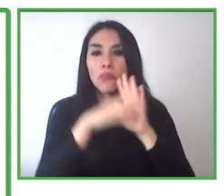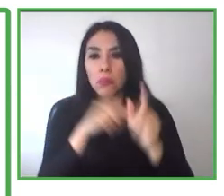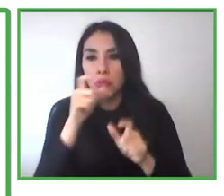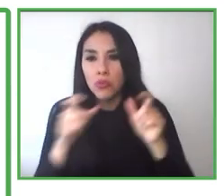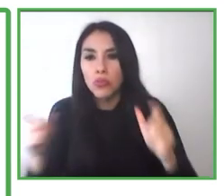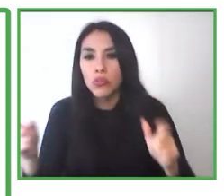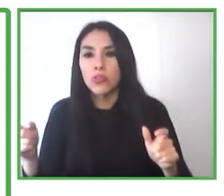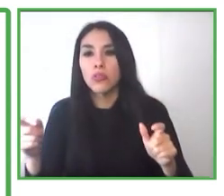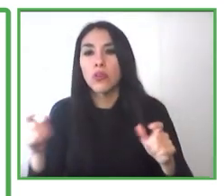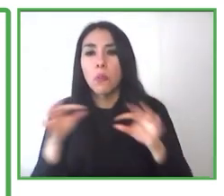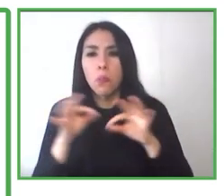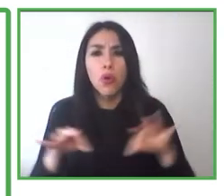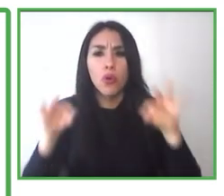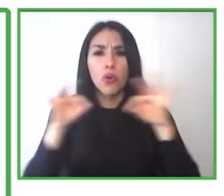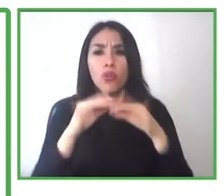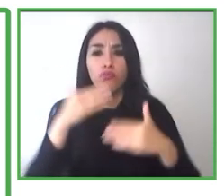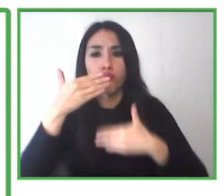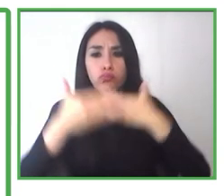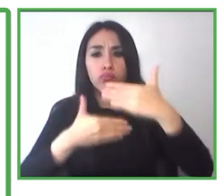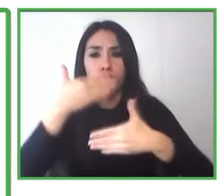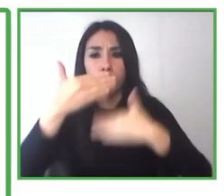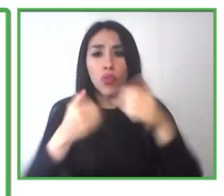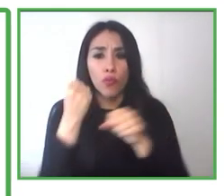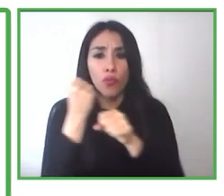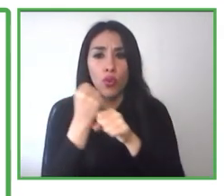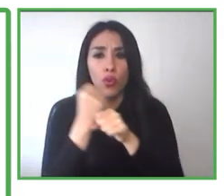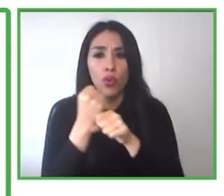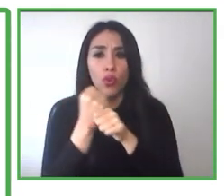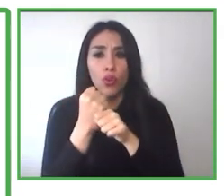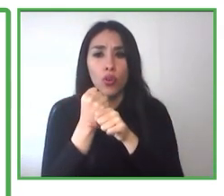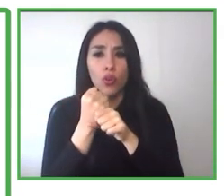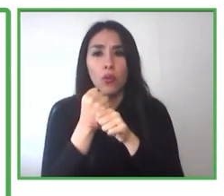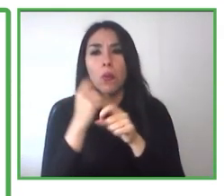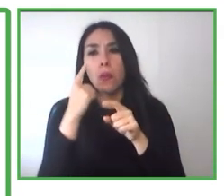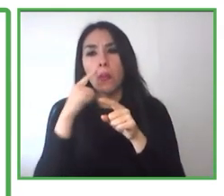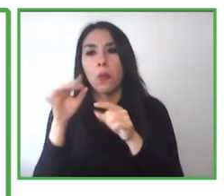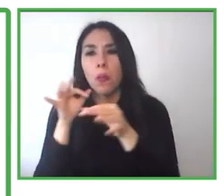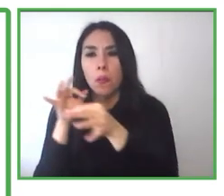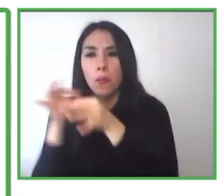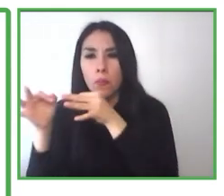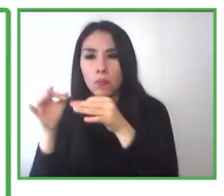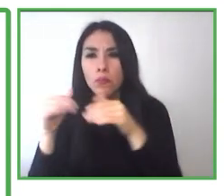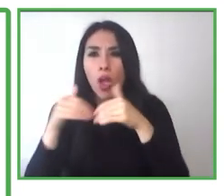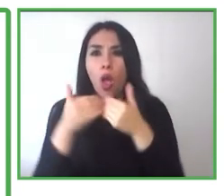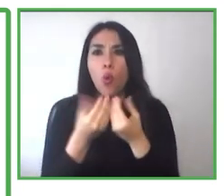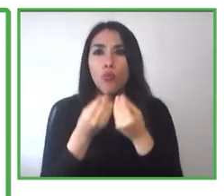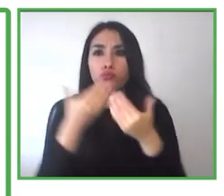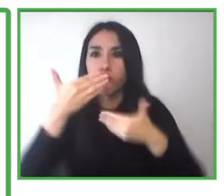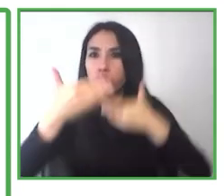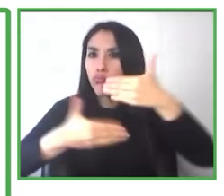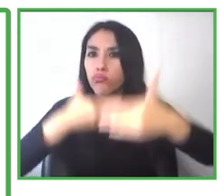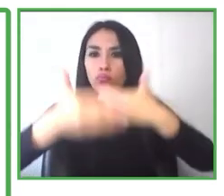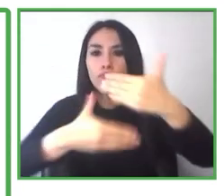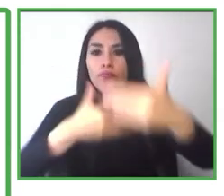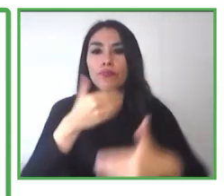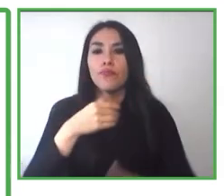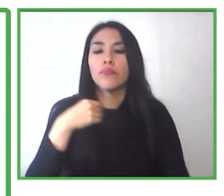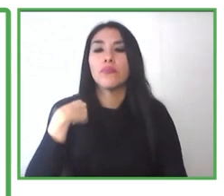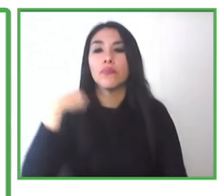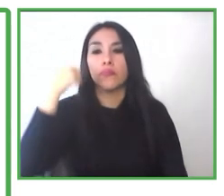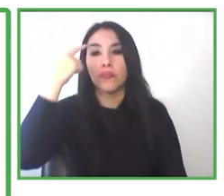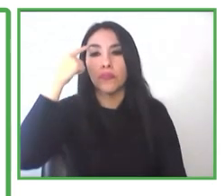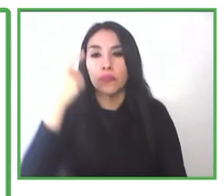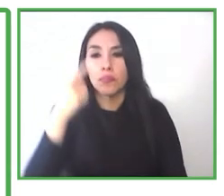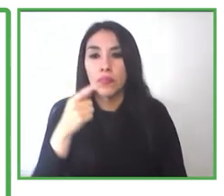orientándolas, acompañándolas, y para que puedan llegar a una colocación efectiva y luego